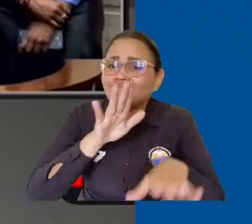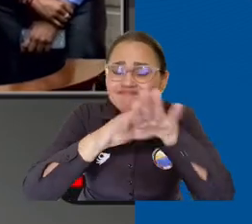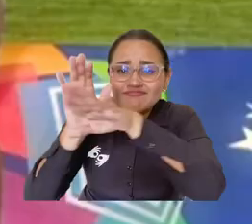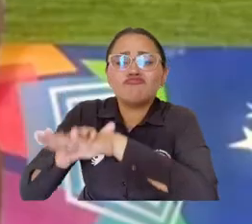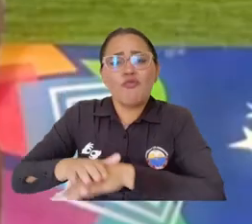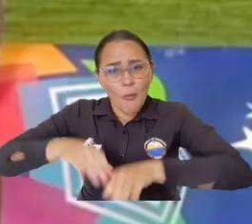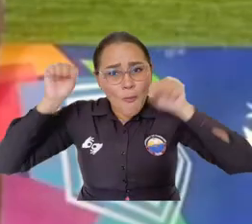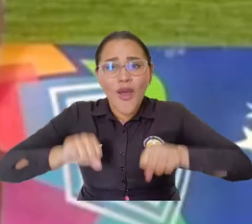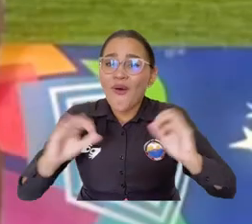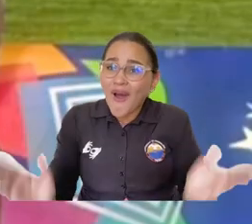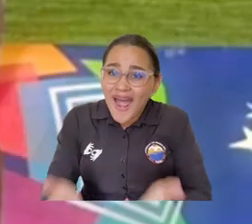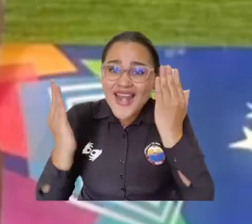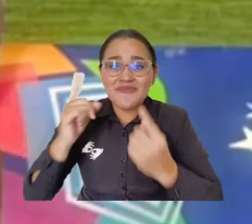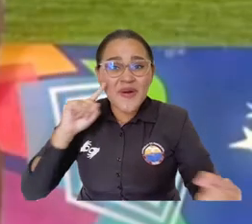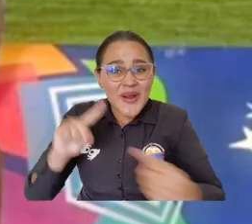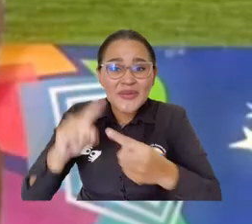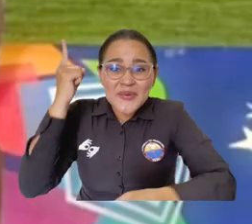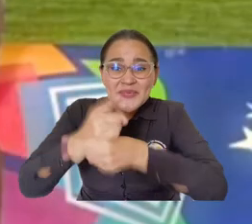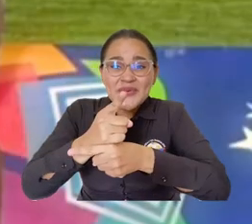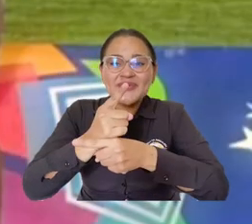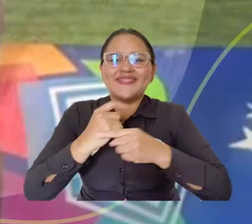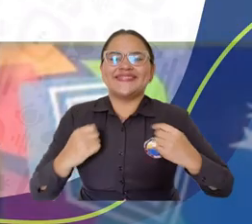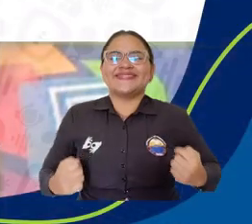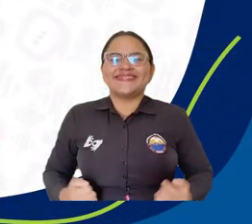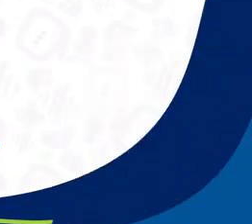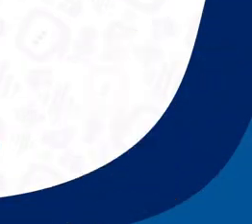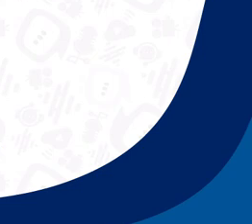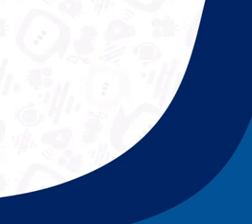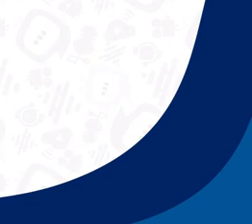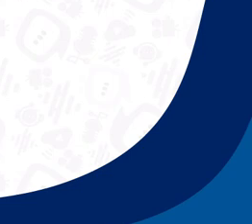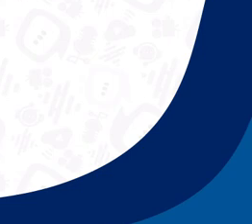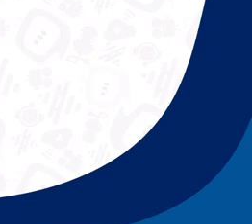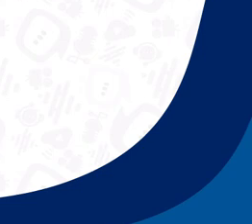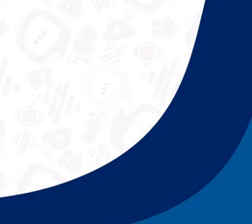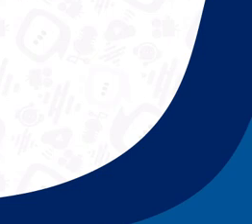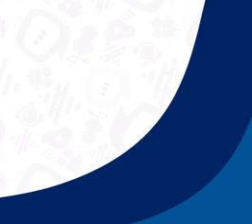contigo, sí se puede alcanzar las metas y los sueños.